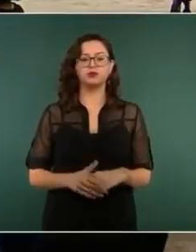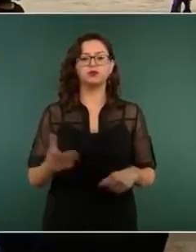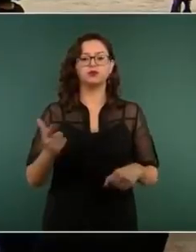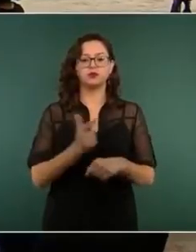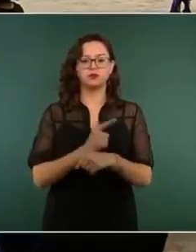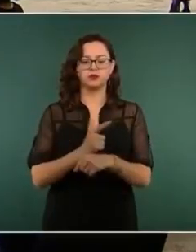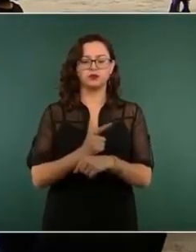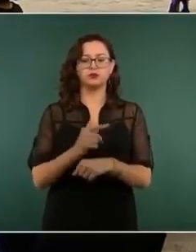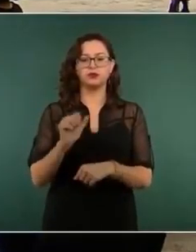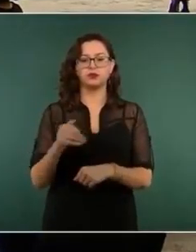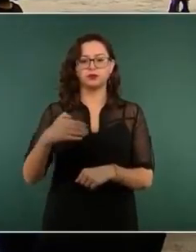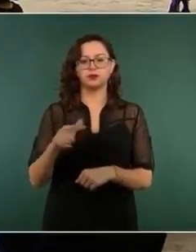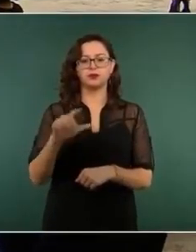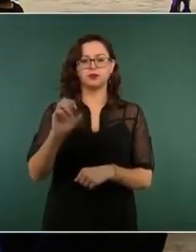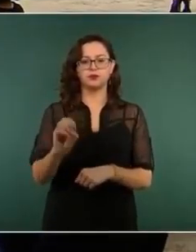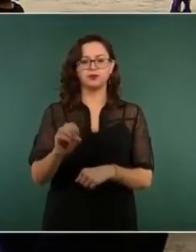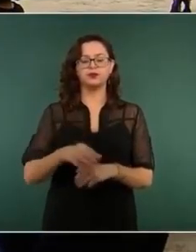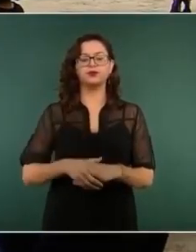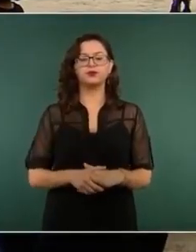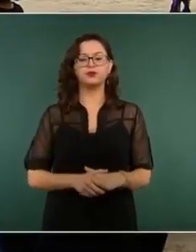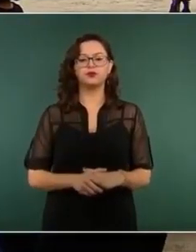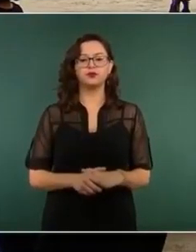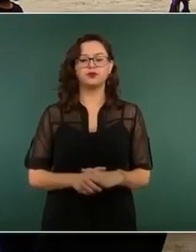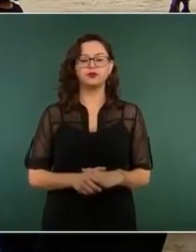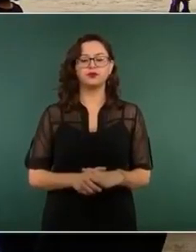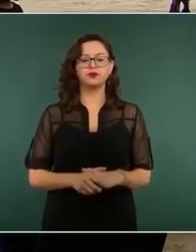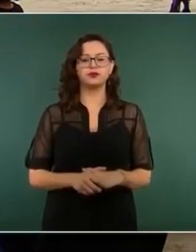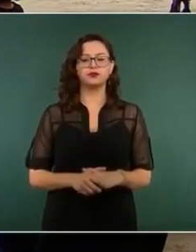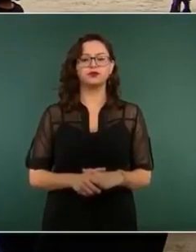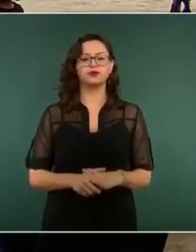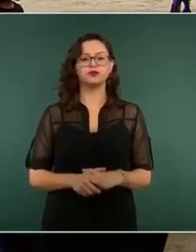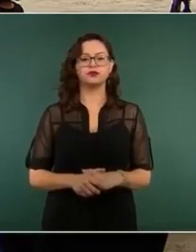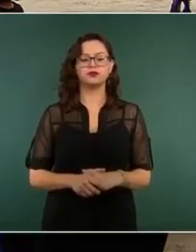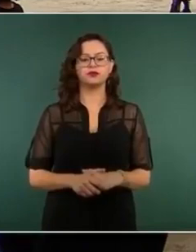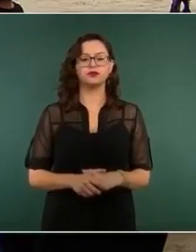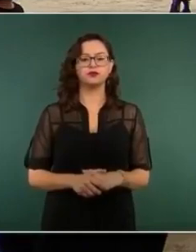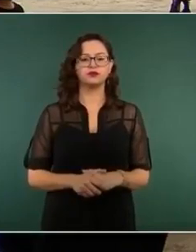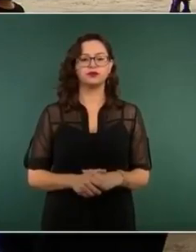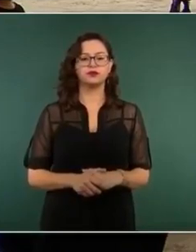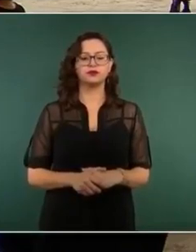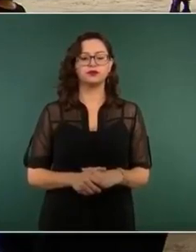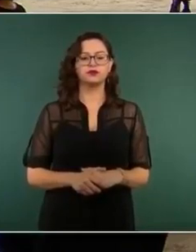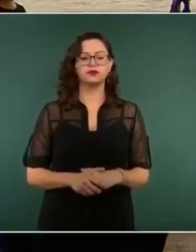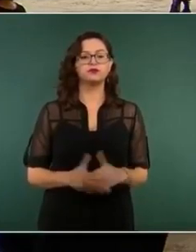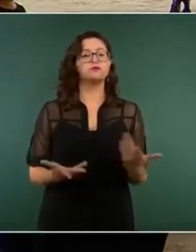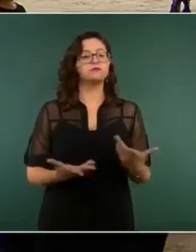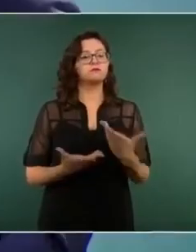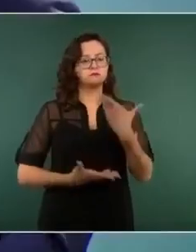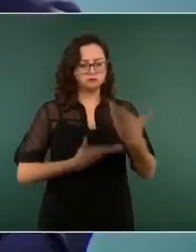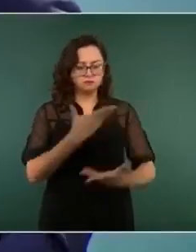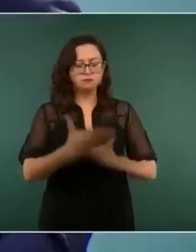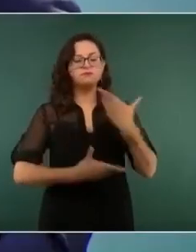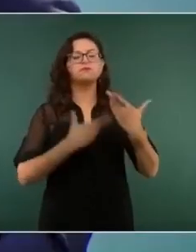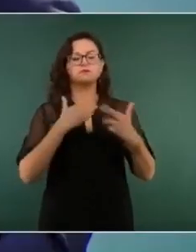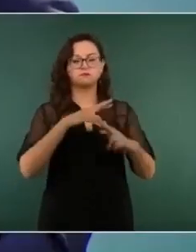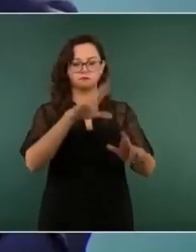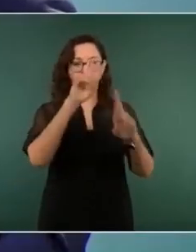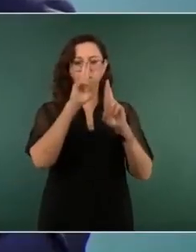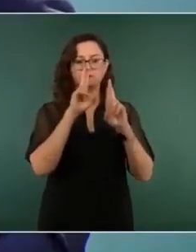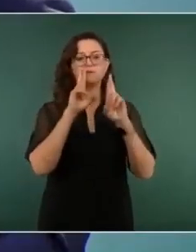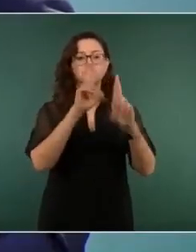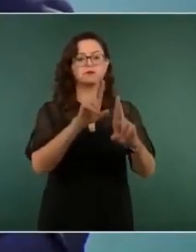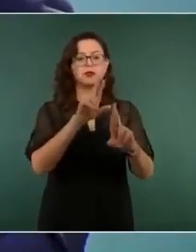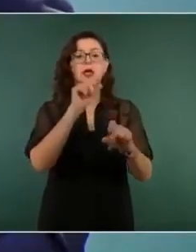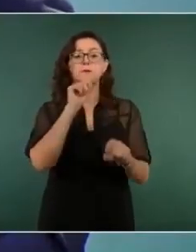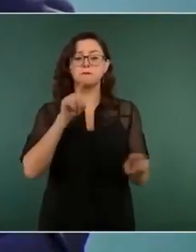licenciado Andrés Manuel López Obrador. Le manifiesto mi respeto y mi